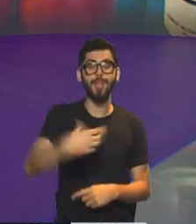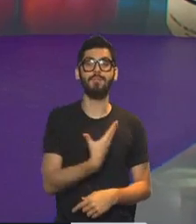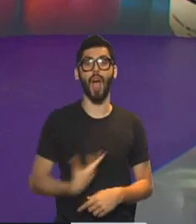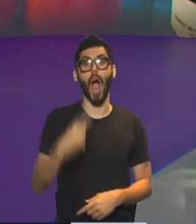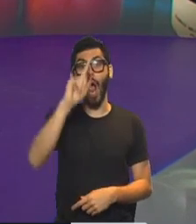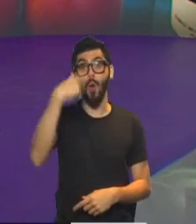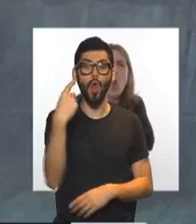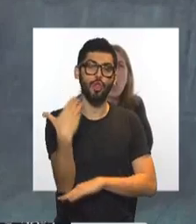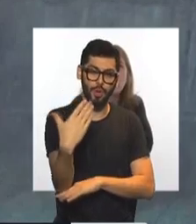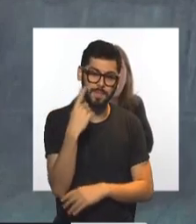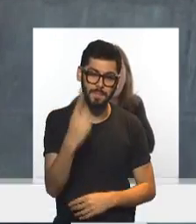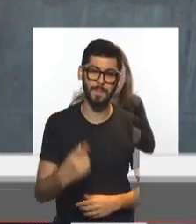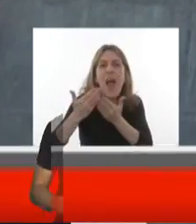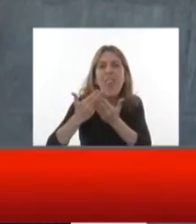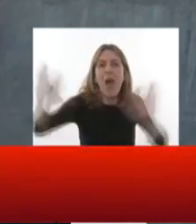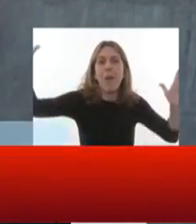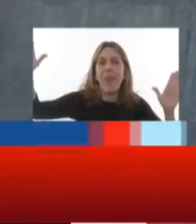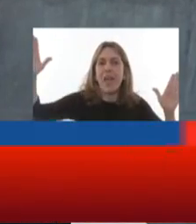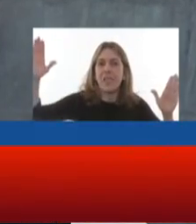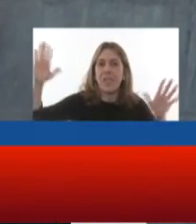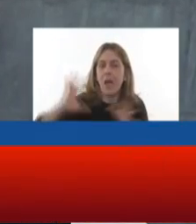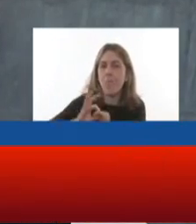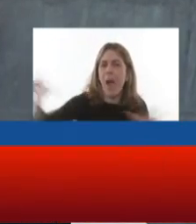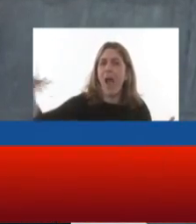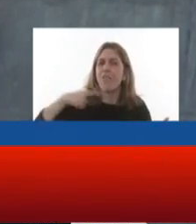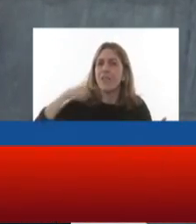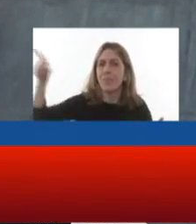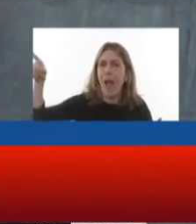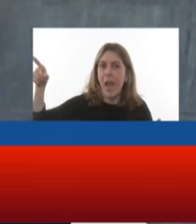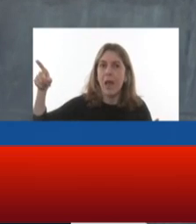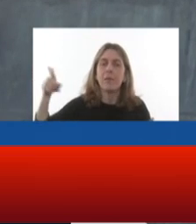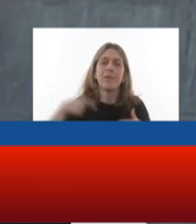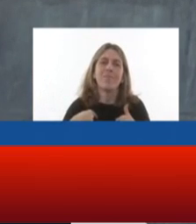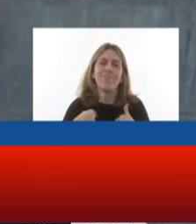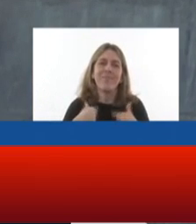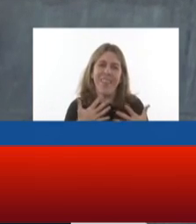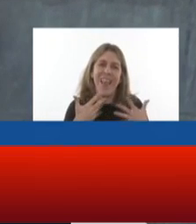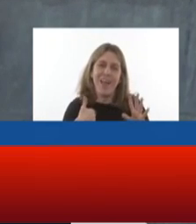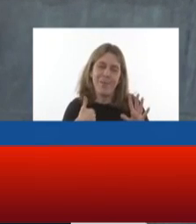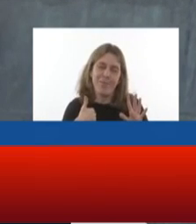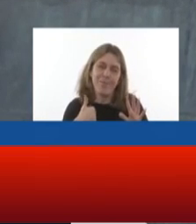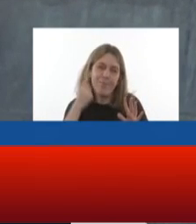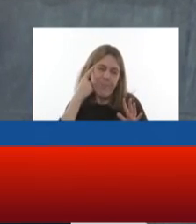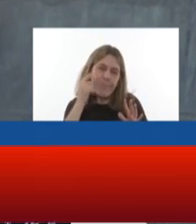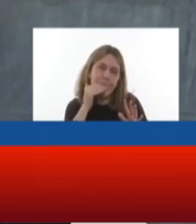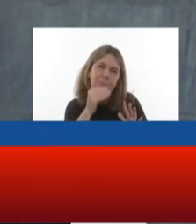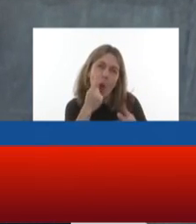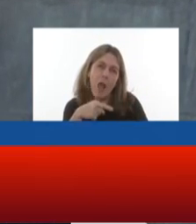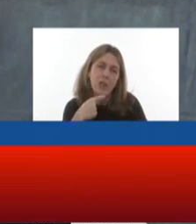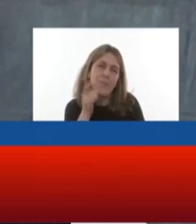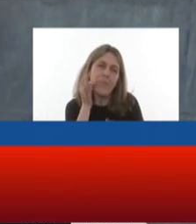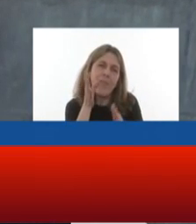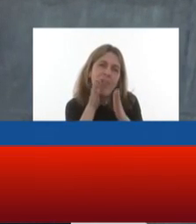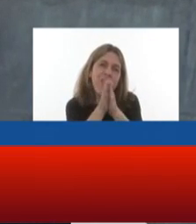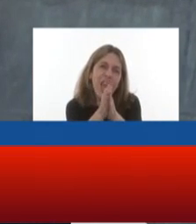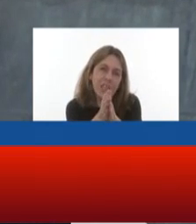Tucumán. Y déjenme una dispensa solamente, que es pedirle disculpas al